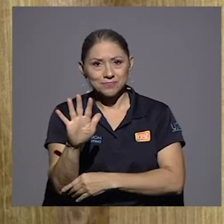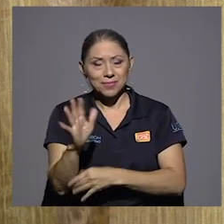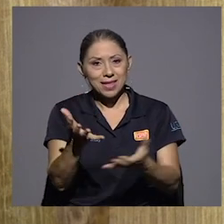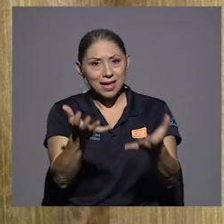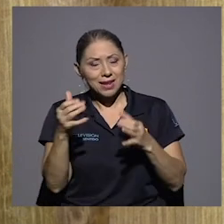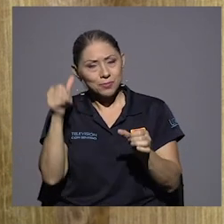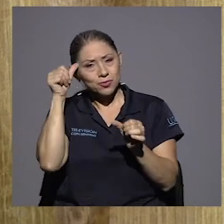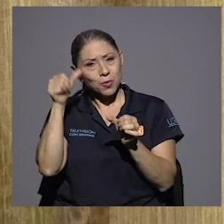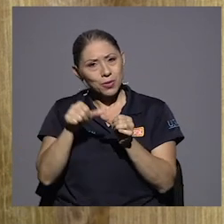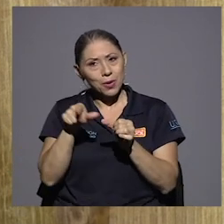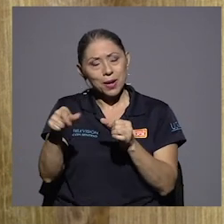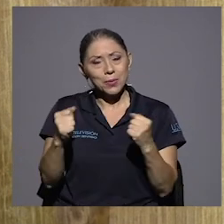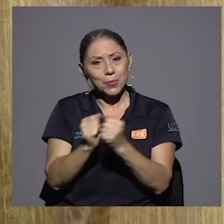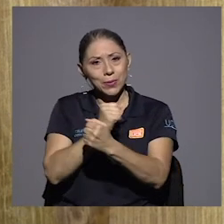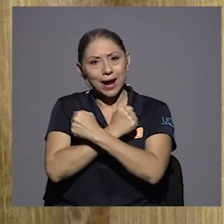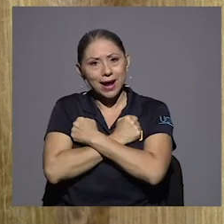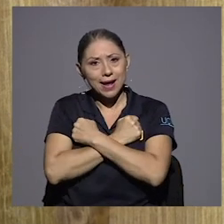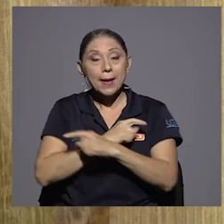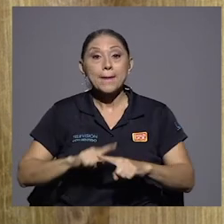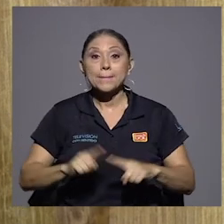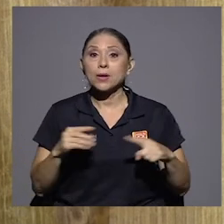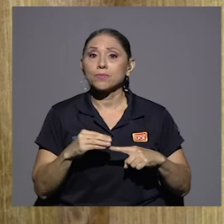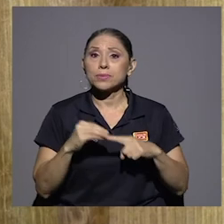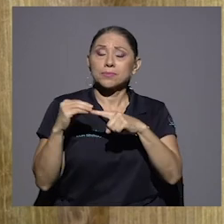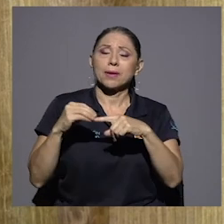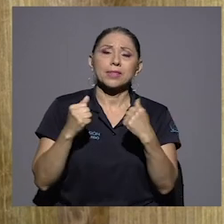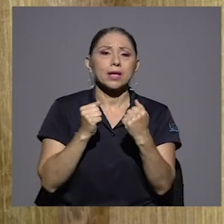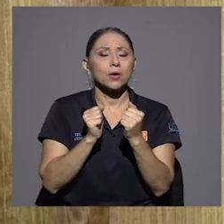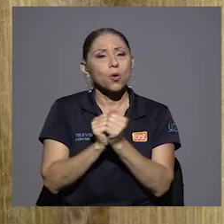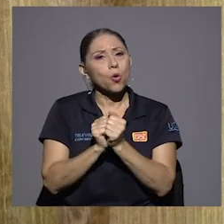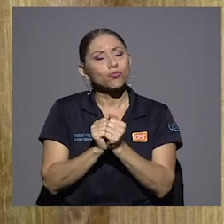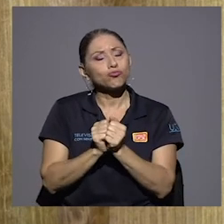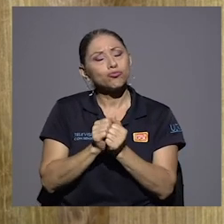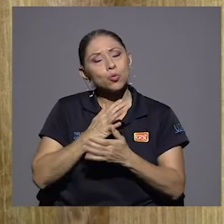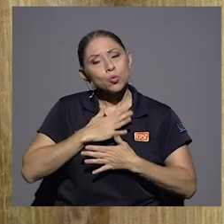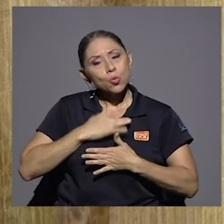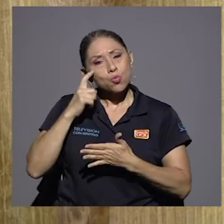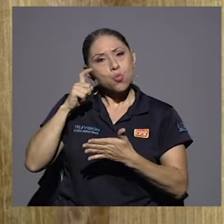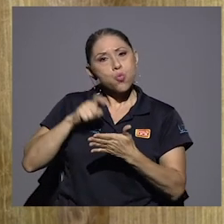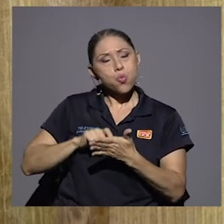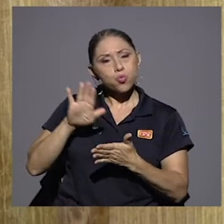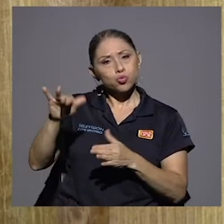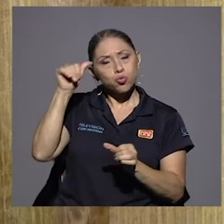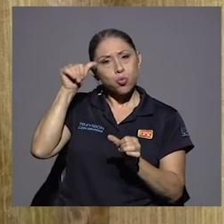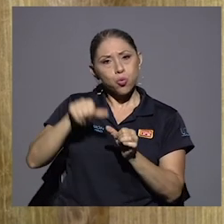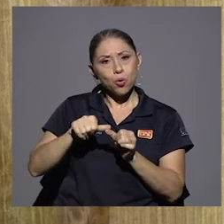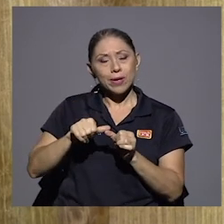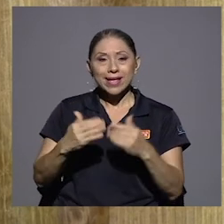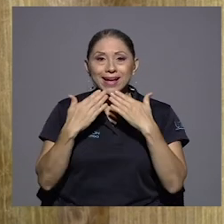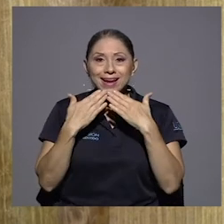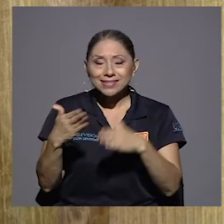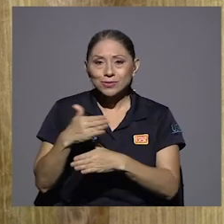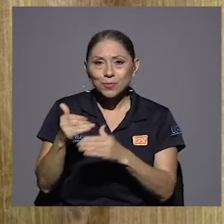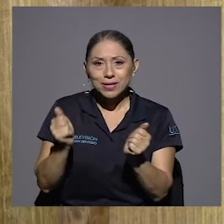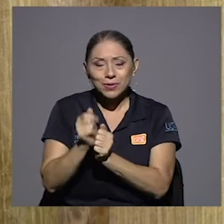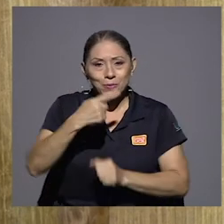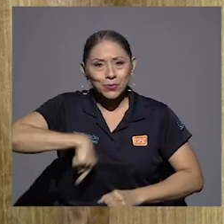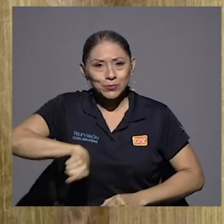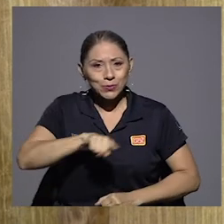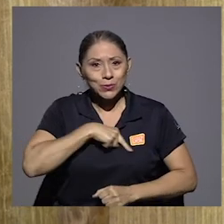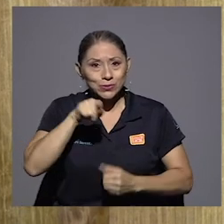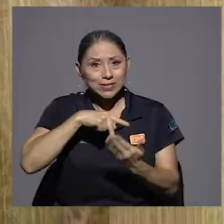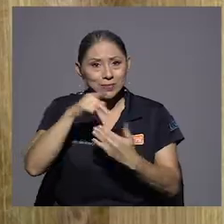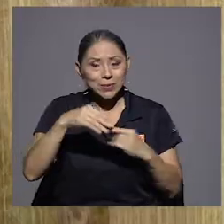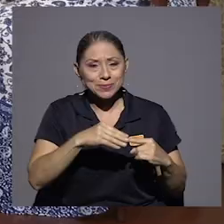recordar con mucho cariño pero sobre todo con el aprecio que merece su memoria muchas gracias por compartir con nosotros este ratito especiales